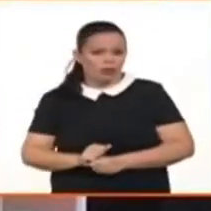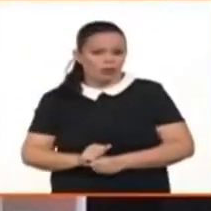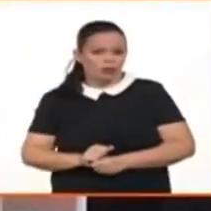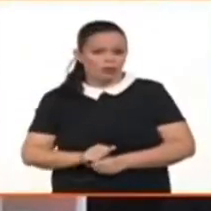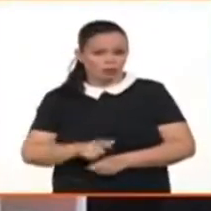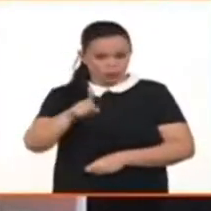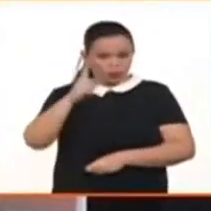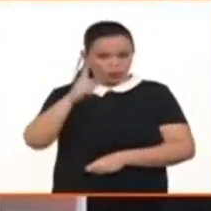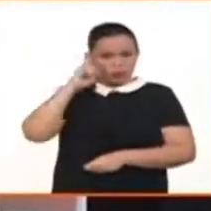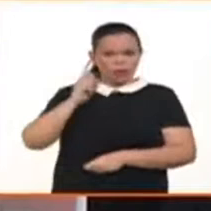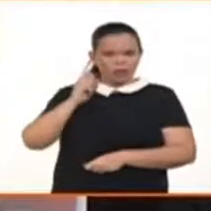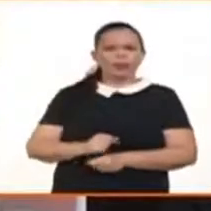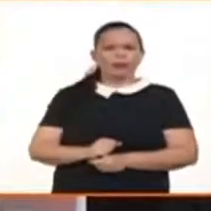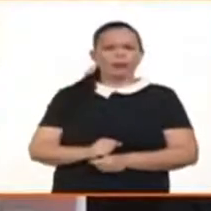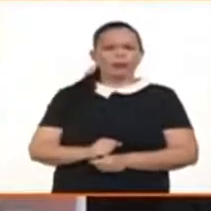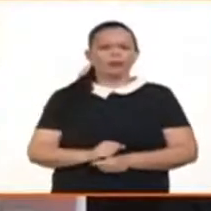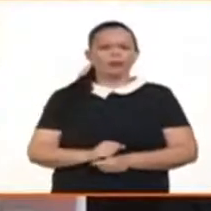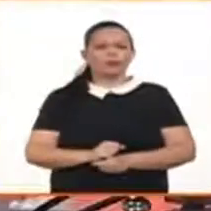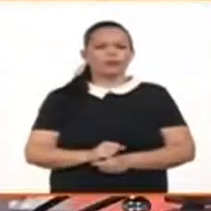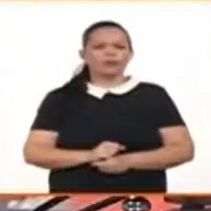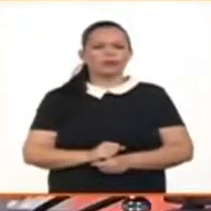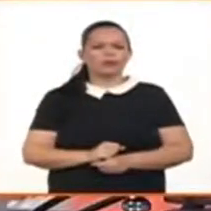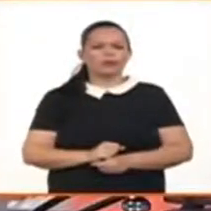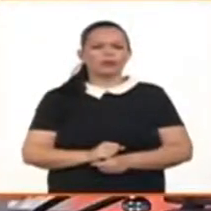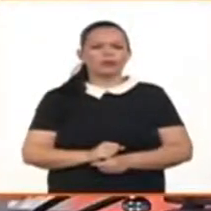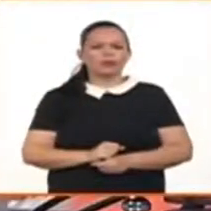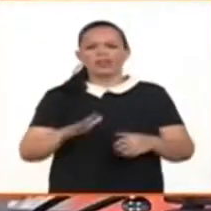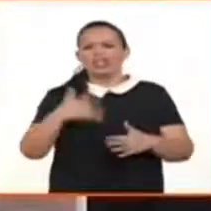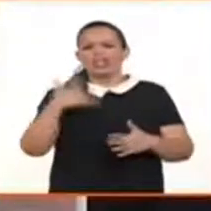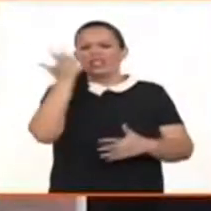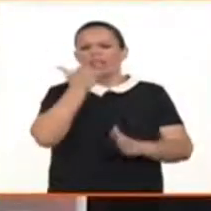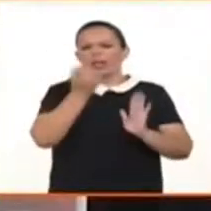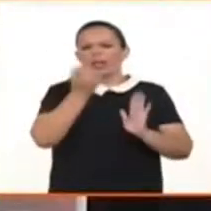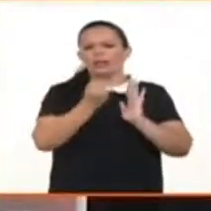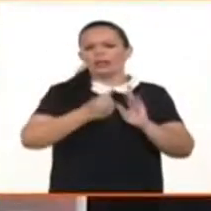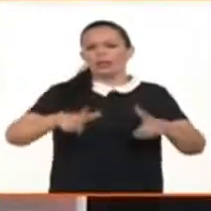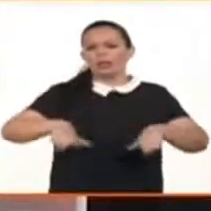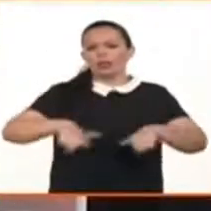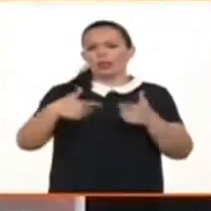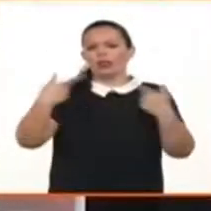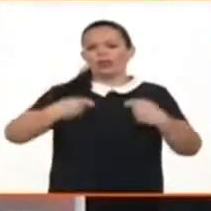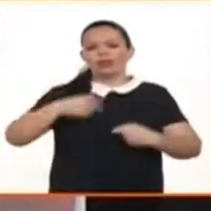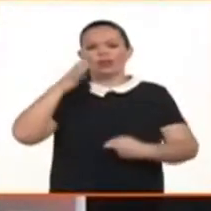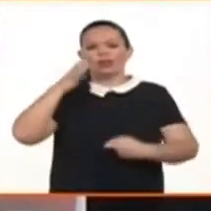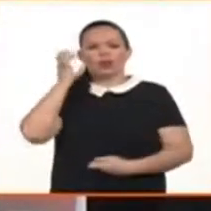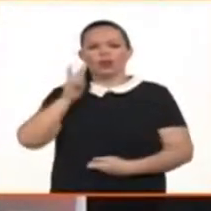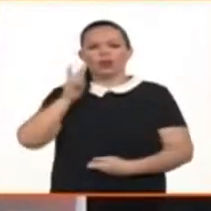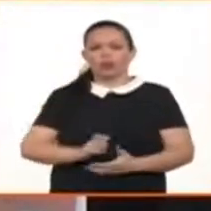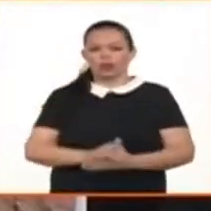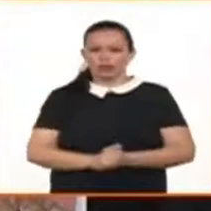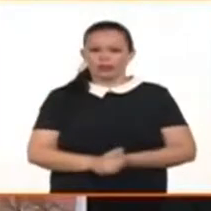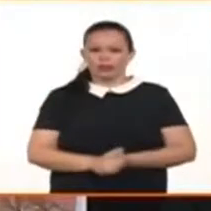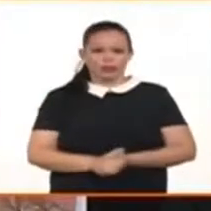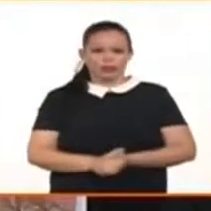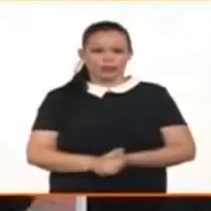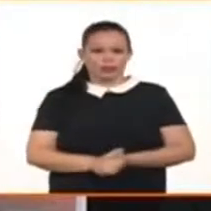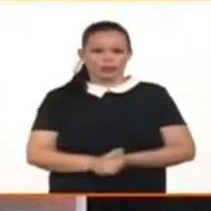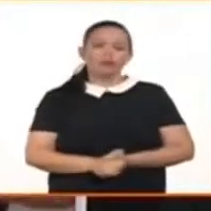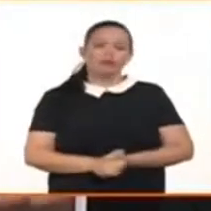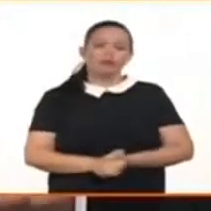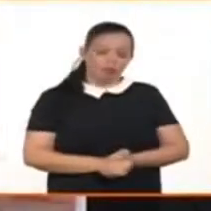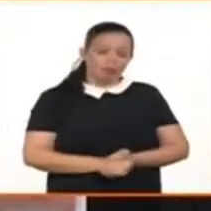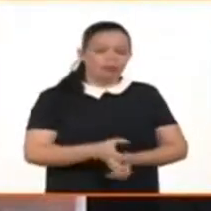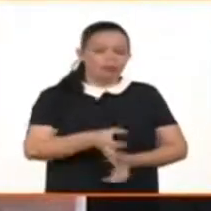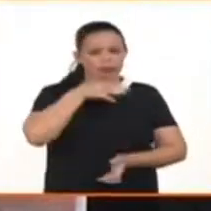están recogidos? ¿Cómo no? Mira, también hay una cosa importante. ¿Quién garantiza eso? Hay una cosa importante. El Código de la Familia Vigente, al responder a su